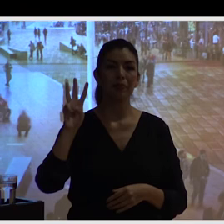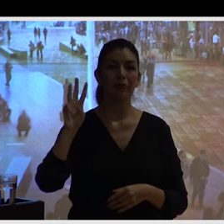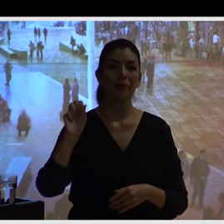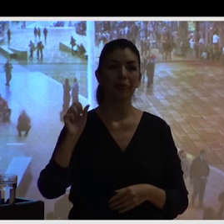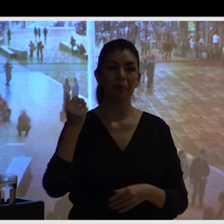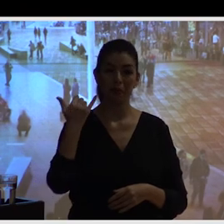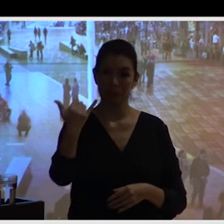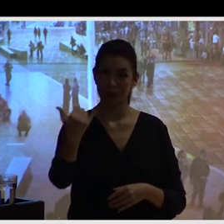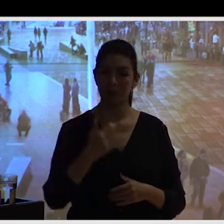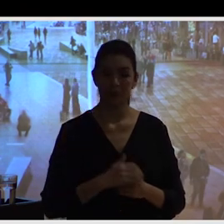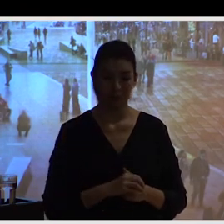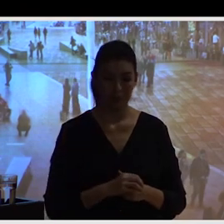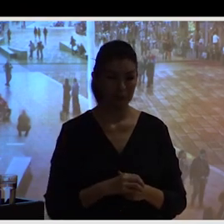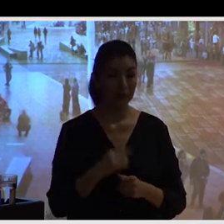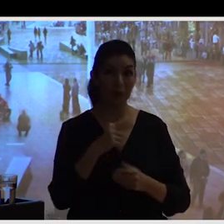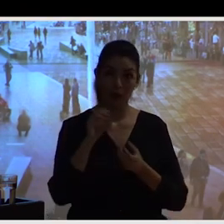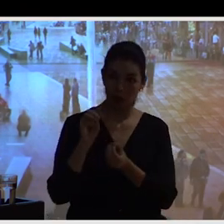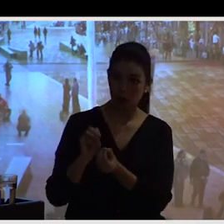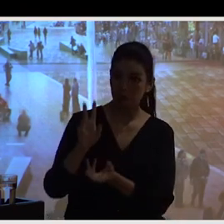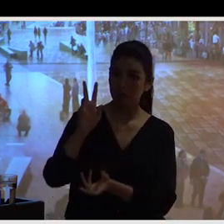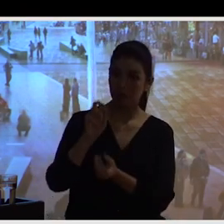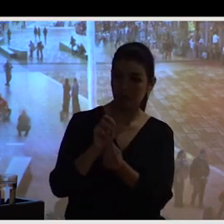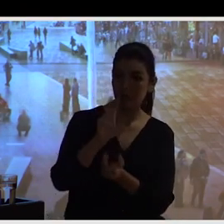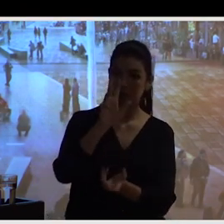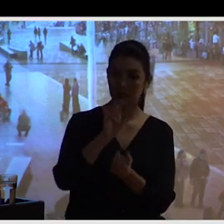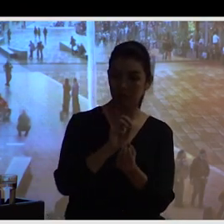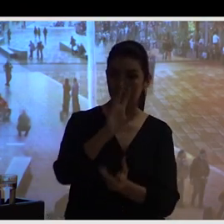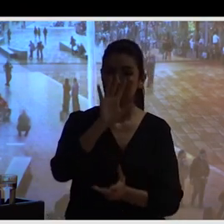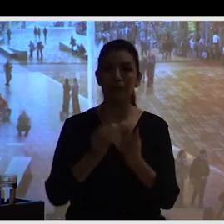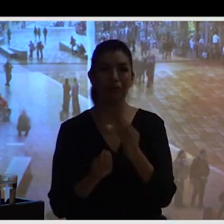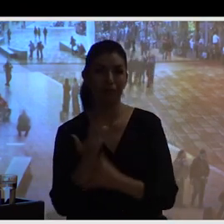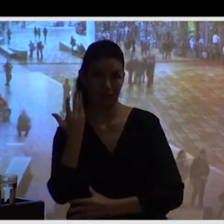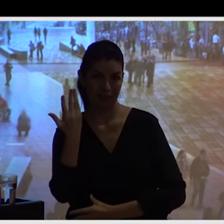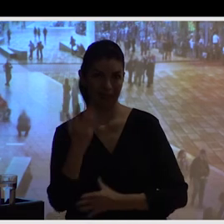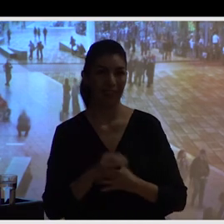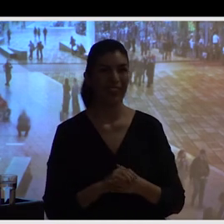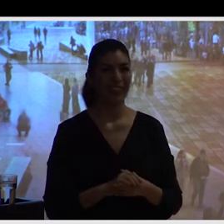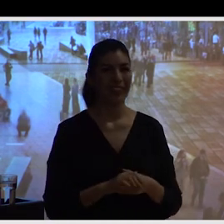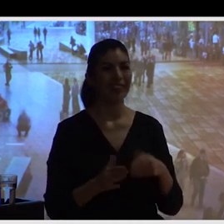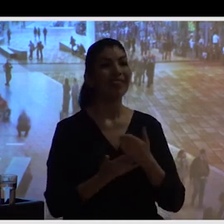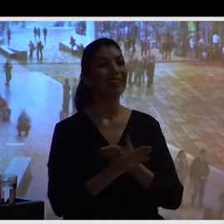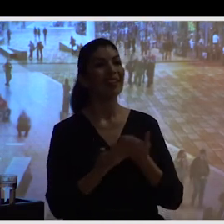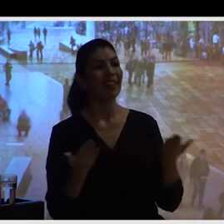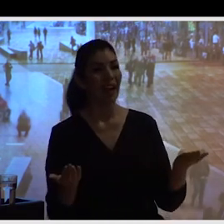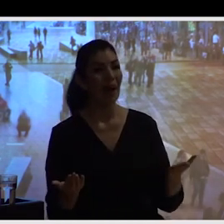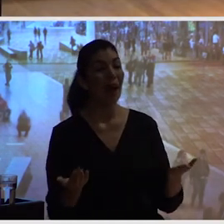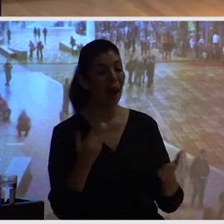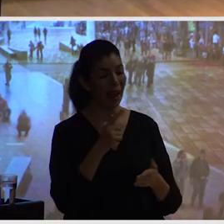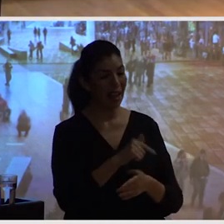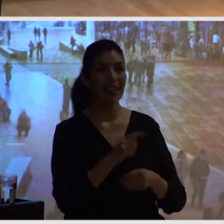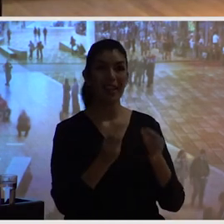todo hecho a partir de la medición y que después se ha concluido con un proyecto que no es nuestro que es la transformación definitiva de la plaza